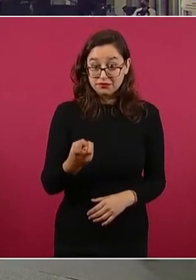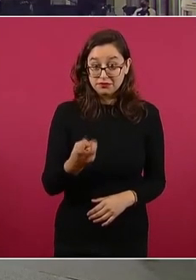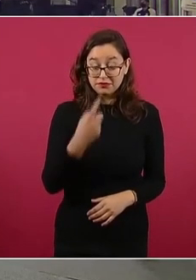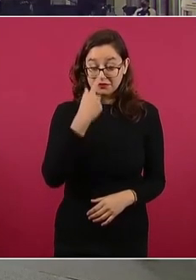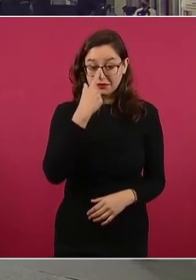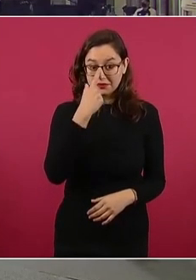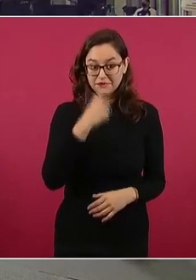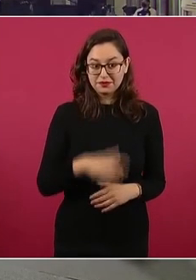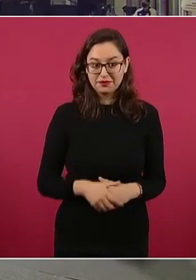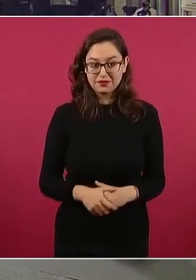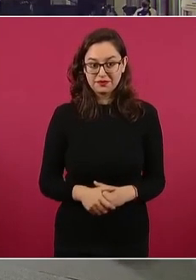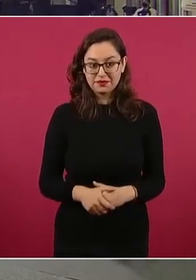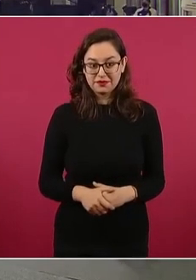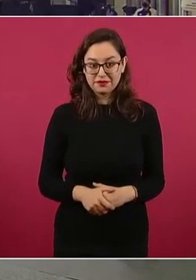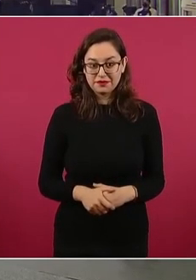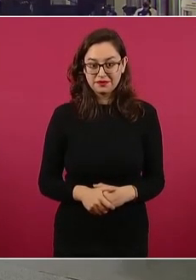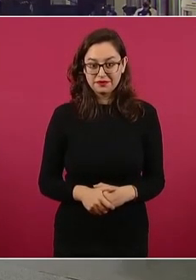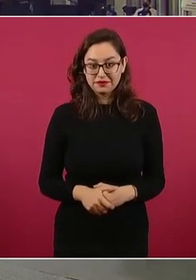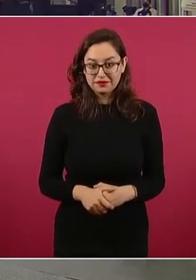¿Cuándo van a dejar? No.